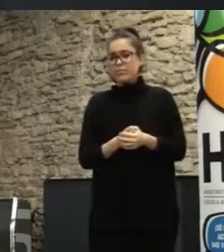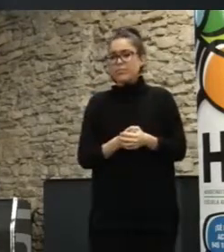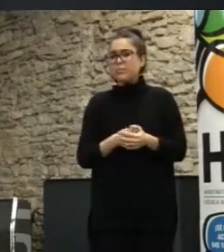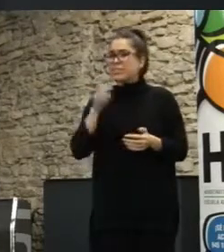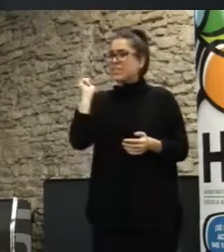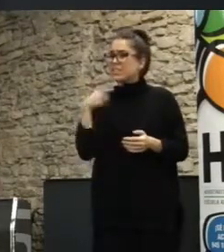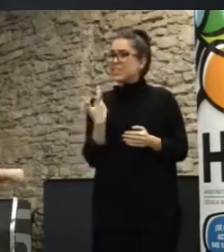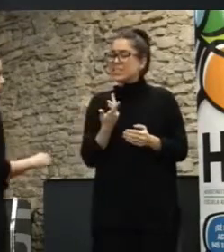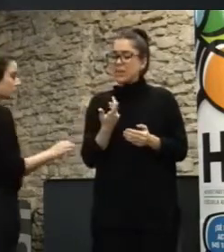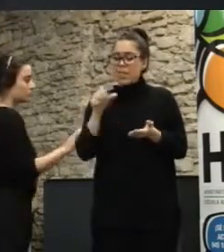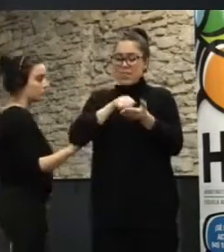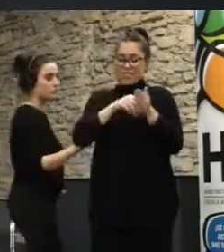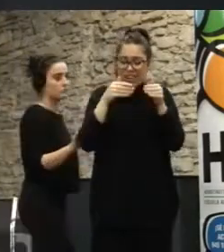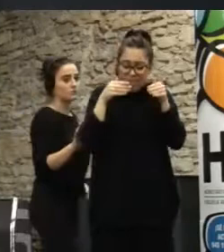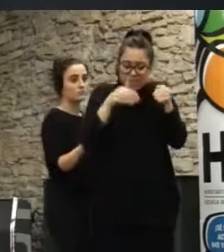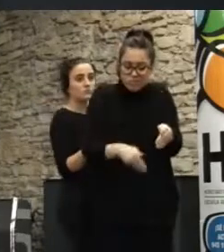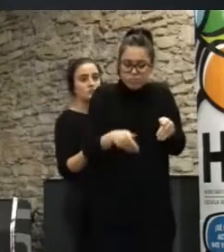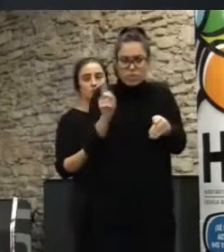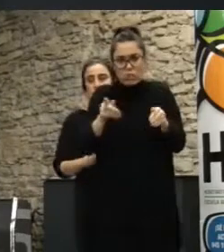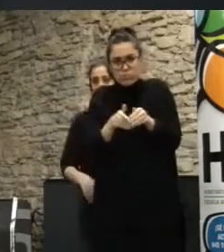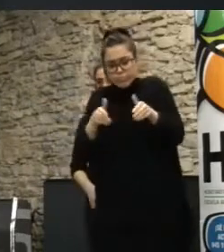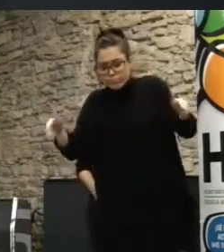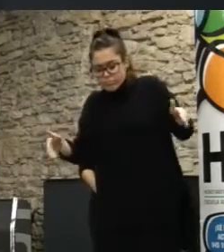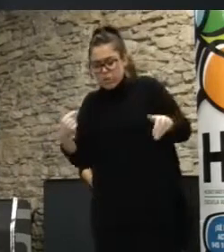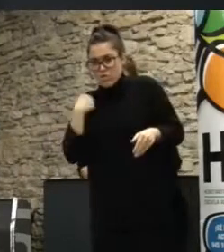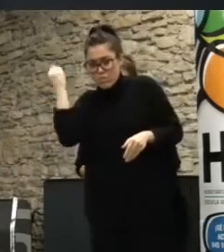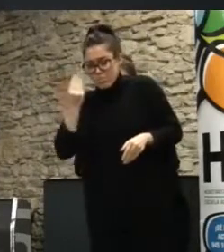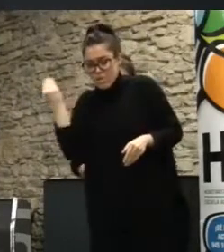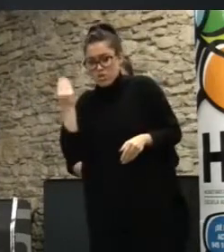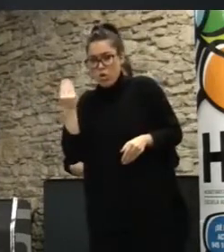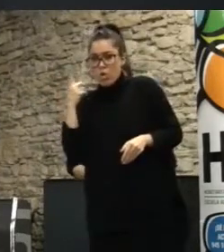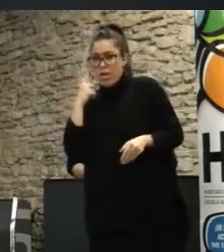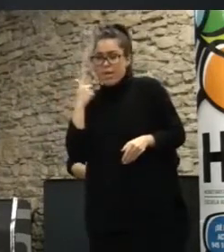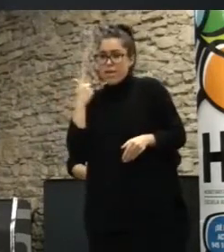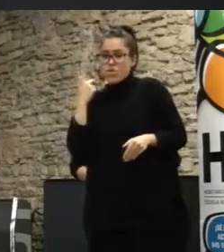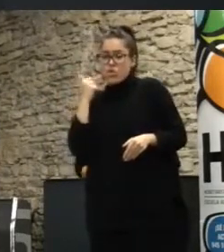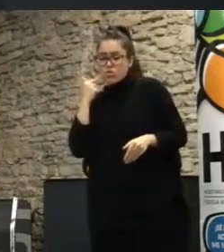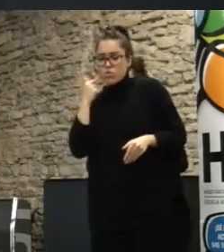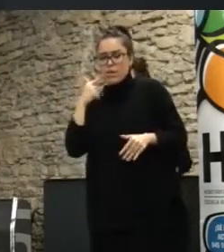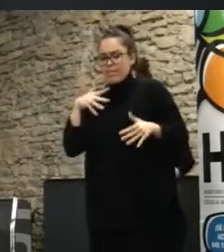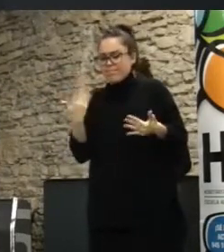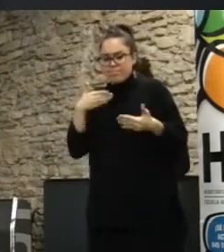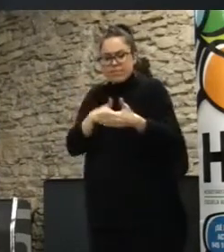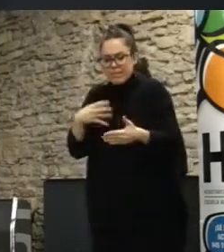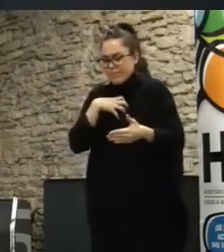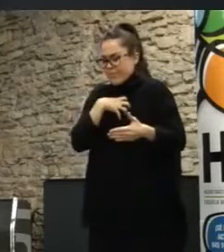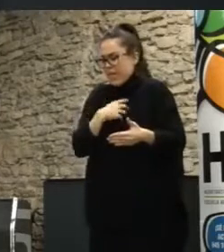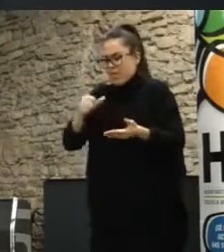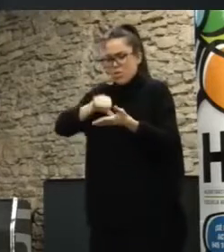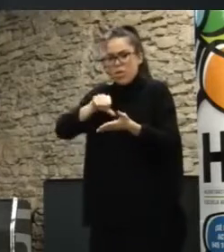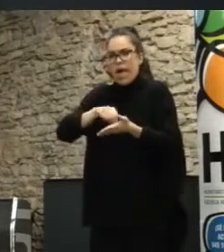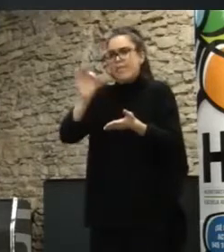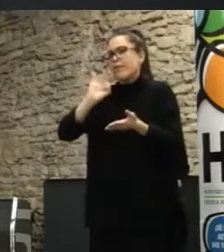descentralización yo pienso que es una de las tendencias un poco imparables, ya sea una ciudad, ya sea un estado, ya sea